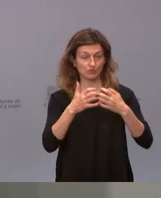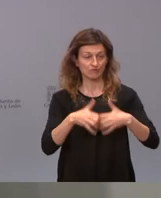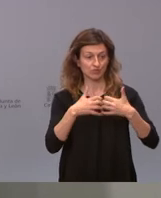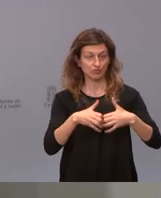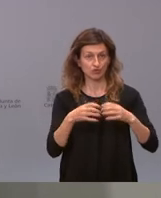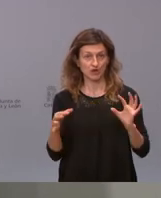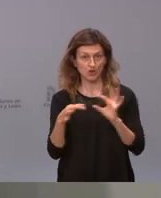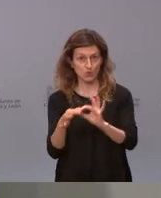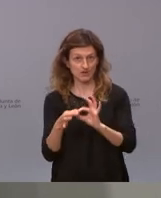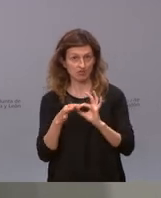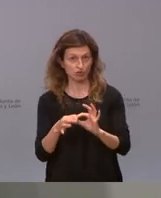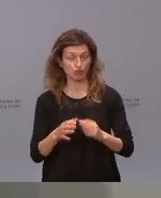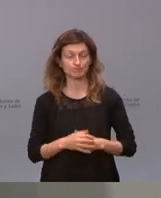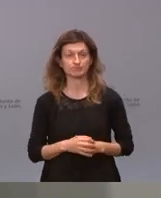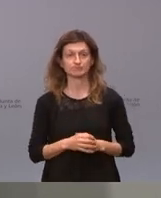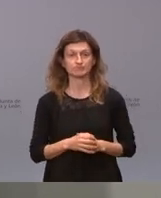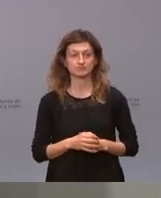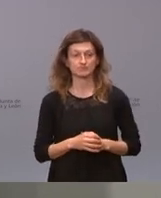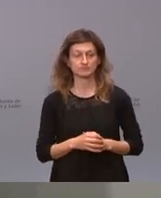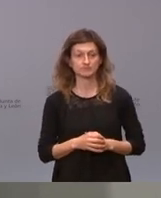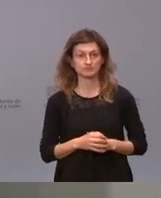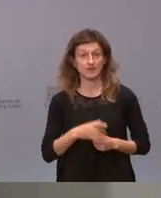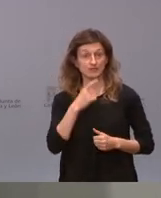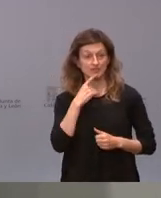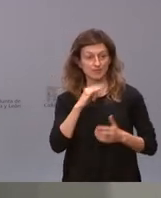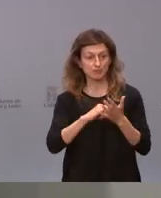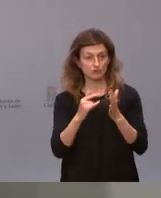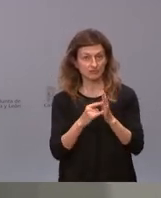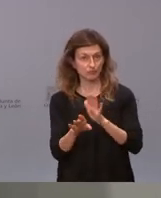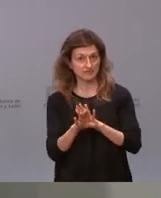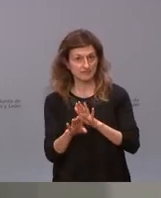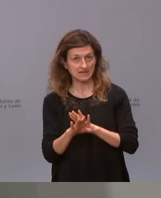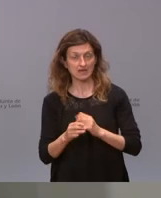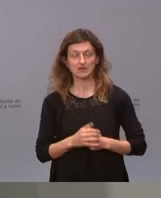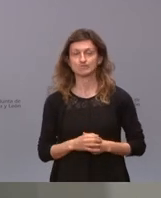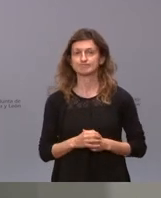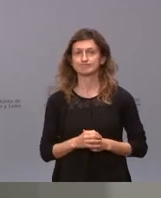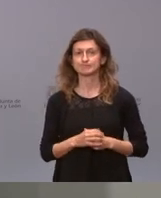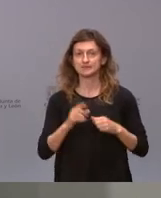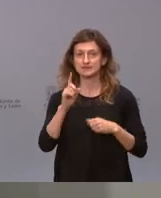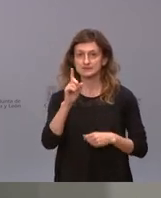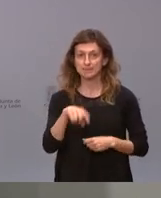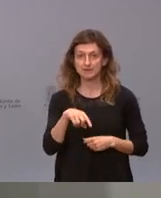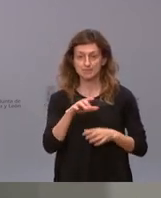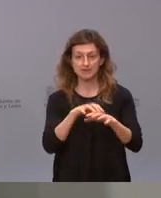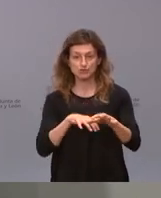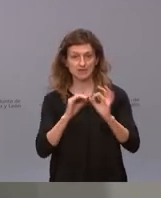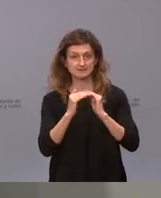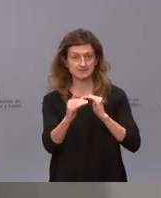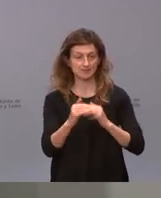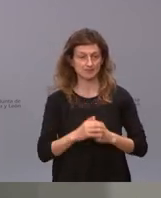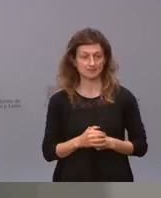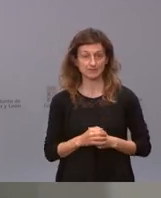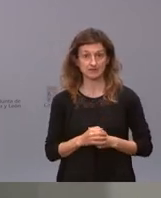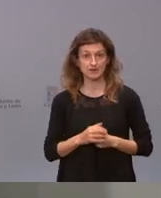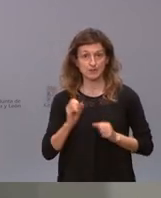cohesionado unido mantiene el proyecto y mantiene una mayoría estable quien anda un